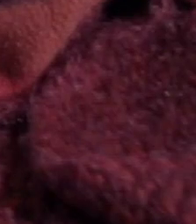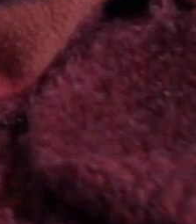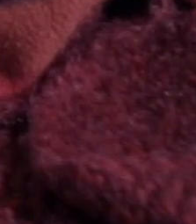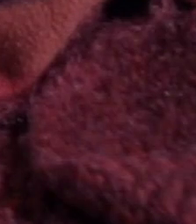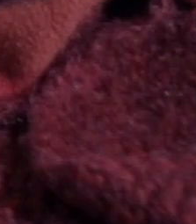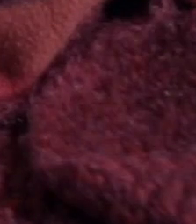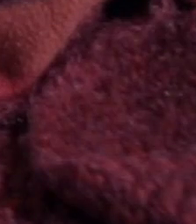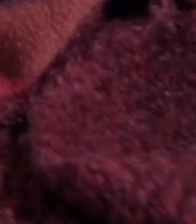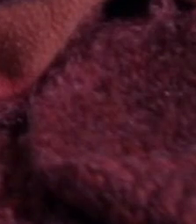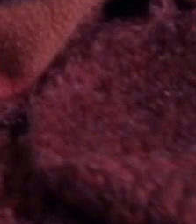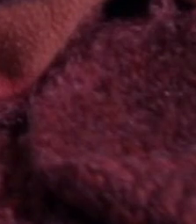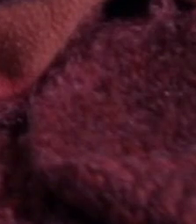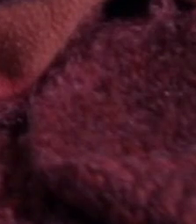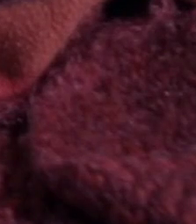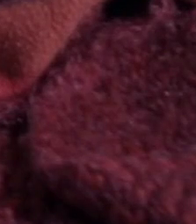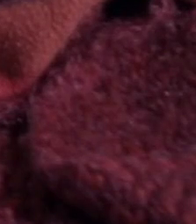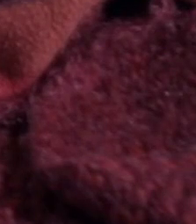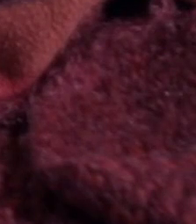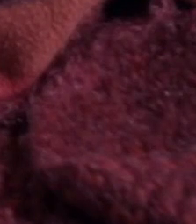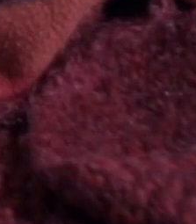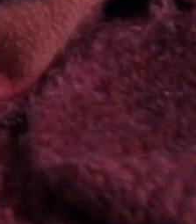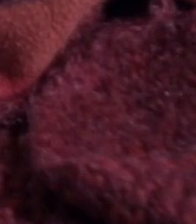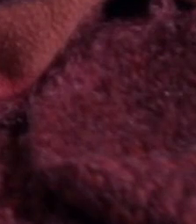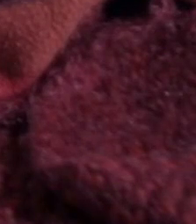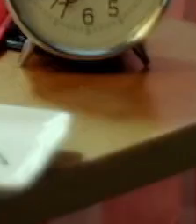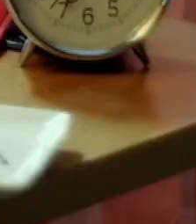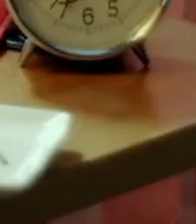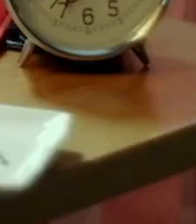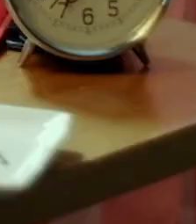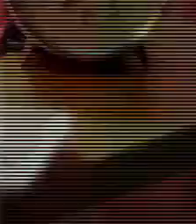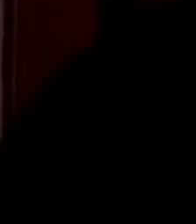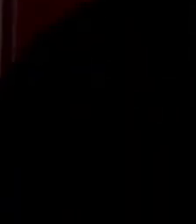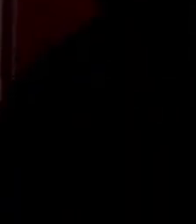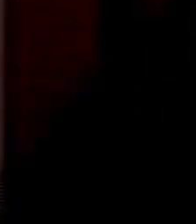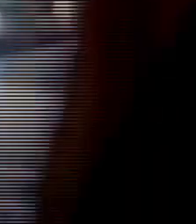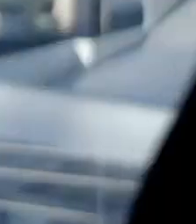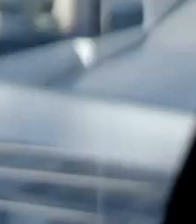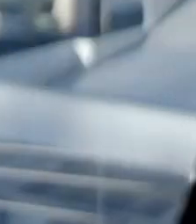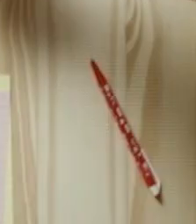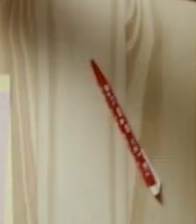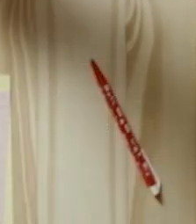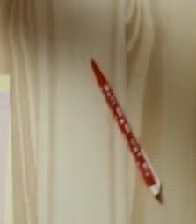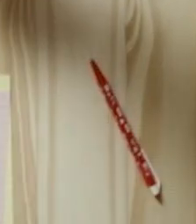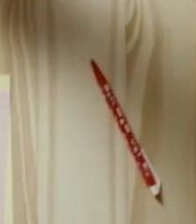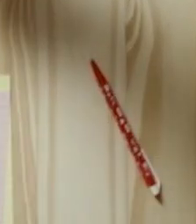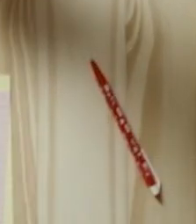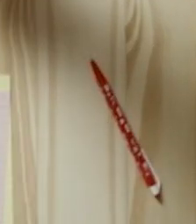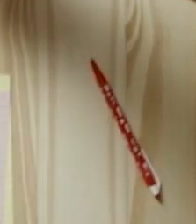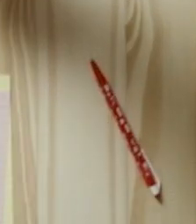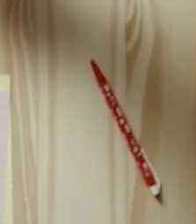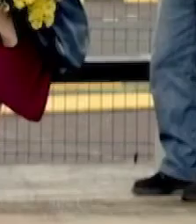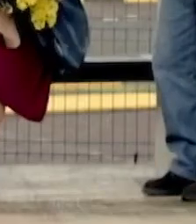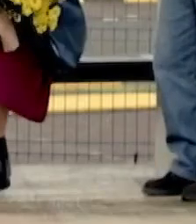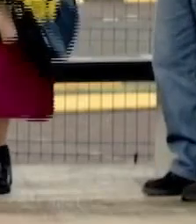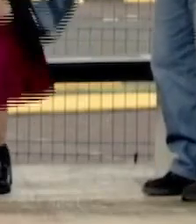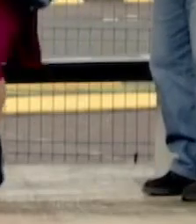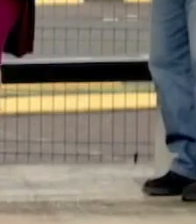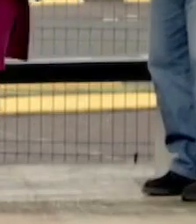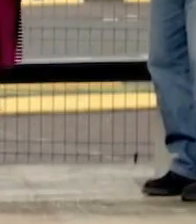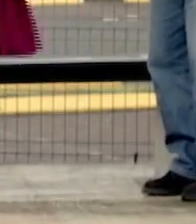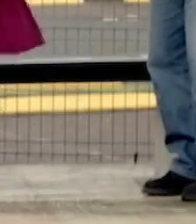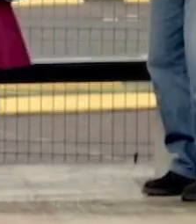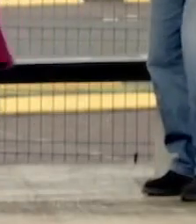El bien despierta en vos cada día. ¿Por qué crees que vivir en bienestar es posible para todas las personas?